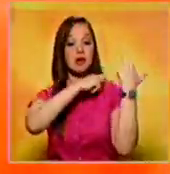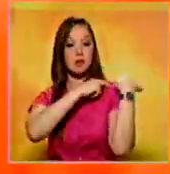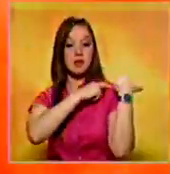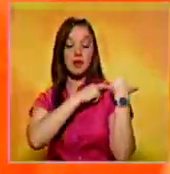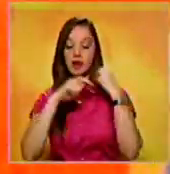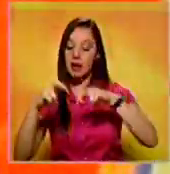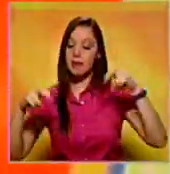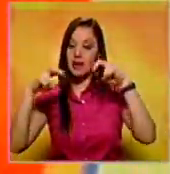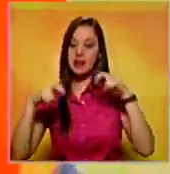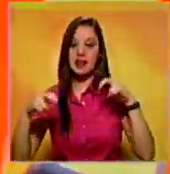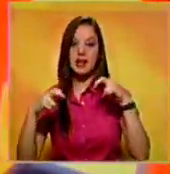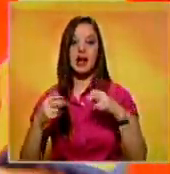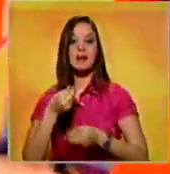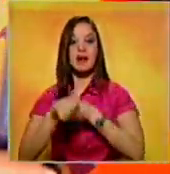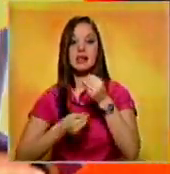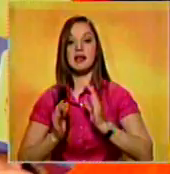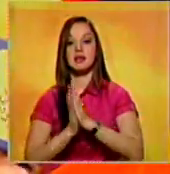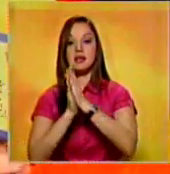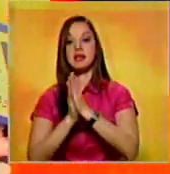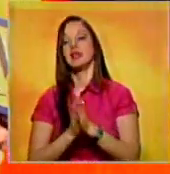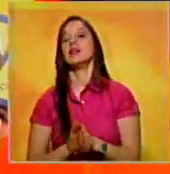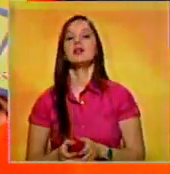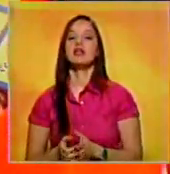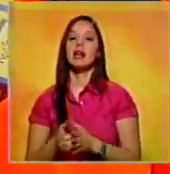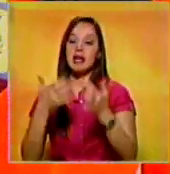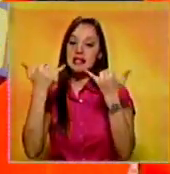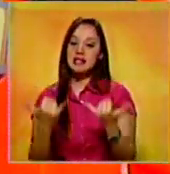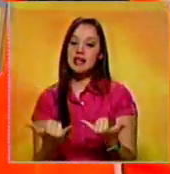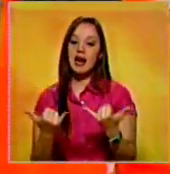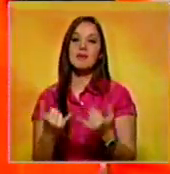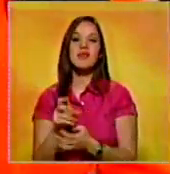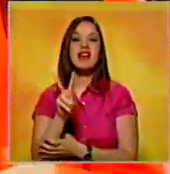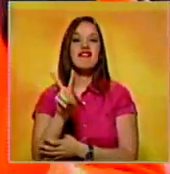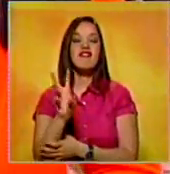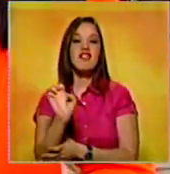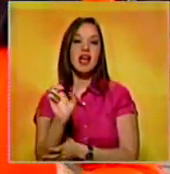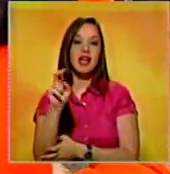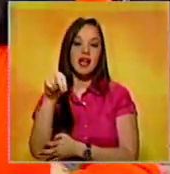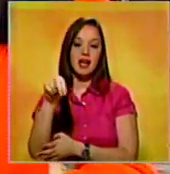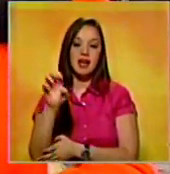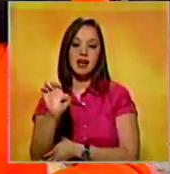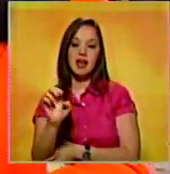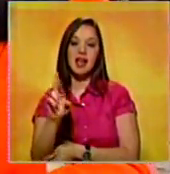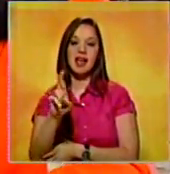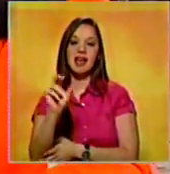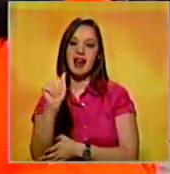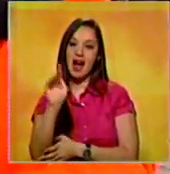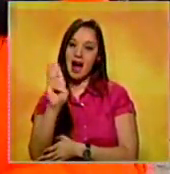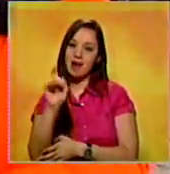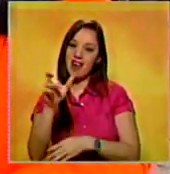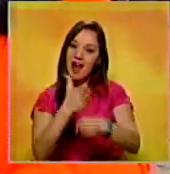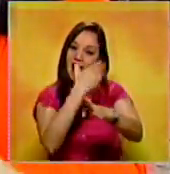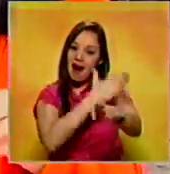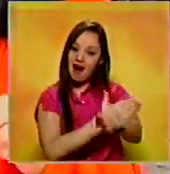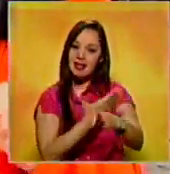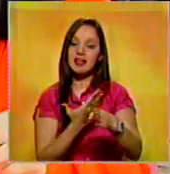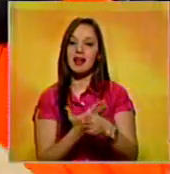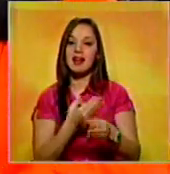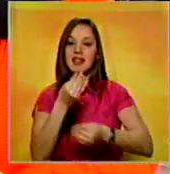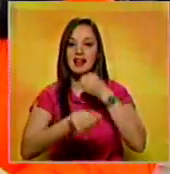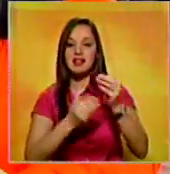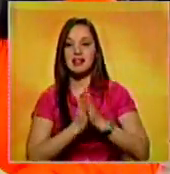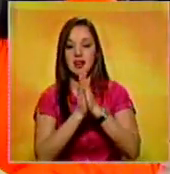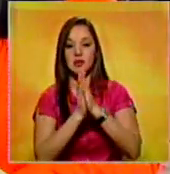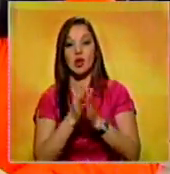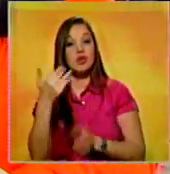doctor José Gregorio Hernández aseguran que haber obtenido ya el título de venerable para él es un gran paso para lograr el objetivo. Por lo pronto, si usted cree